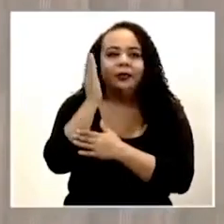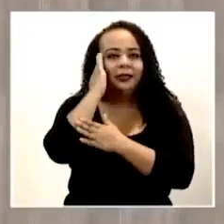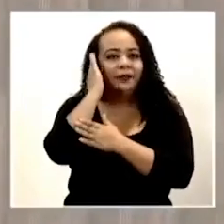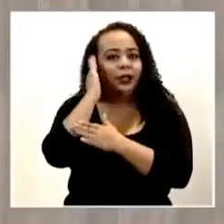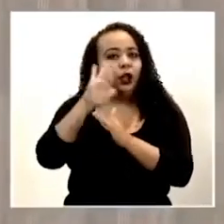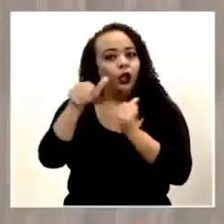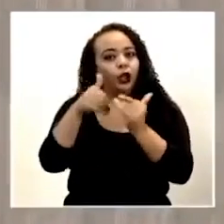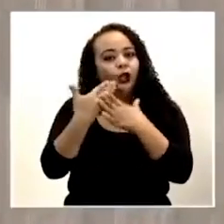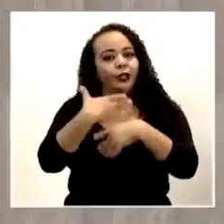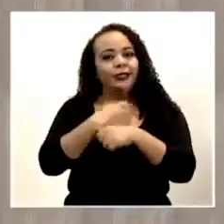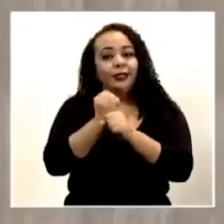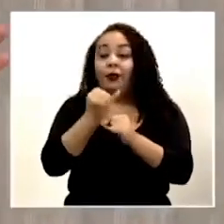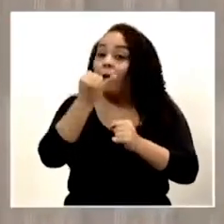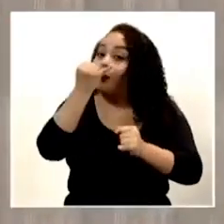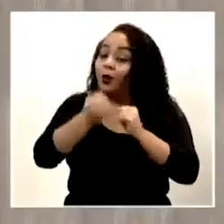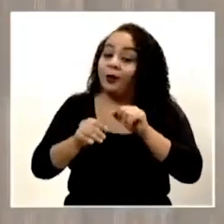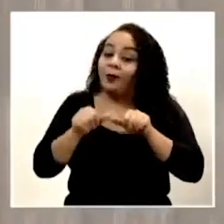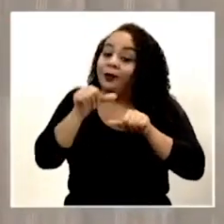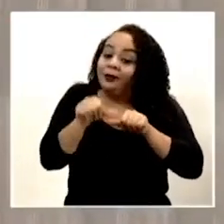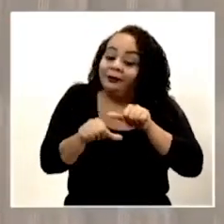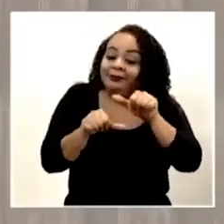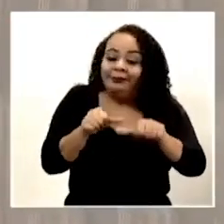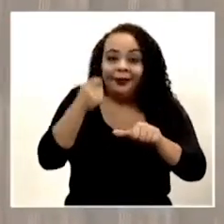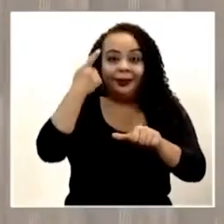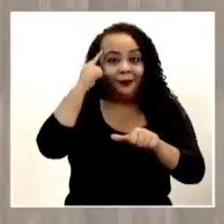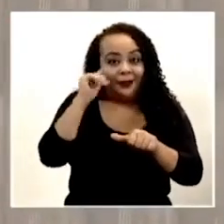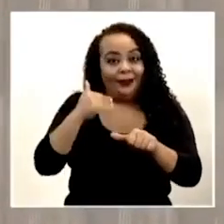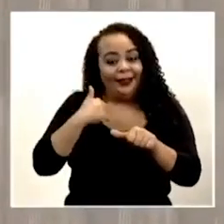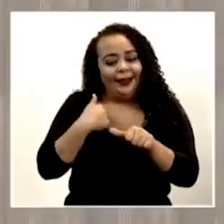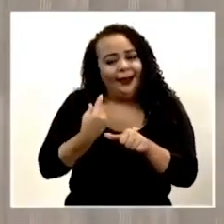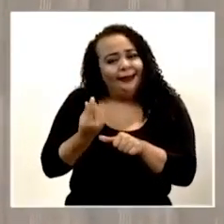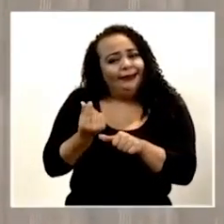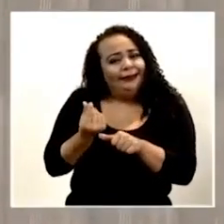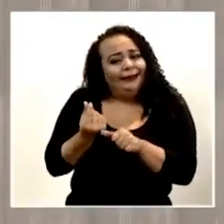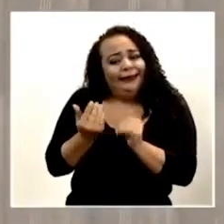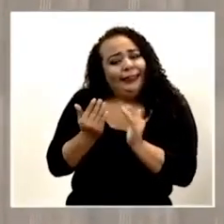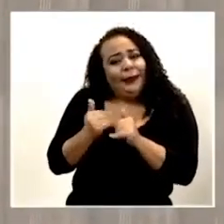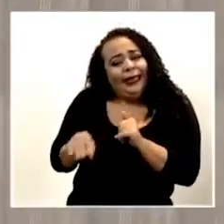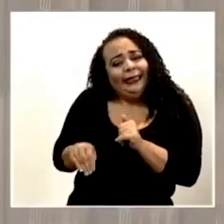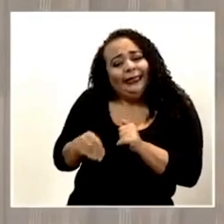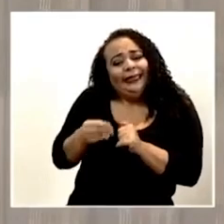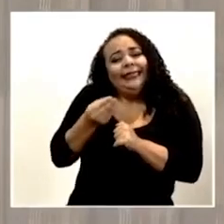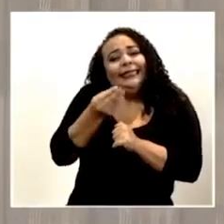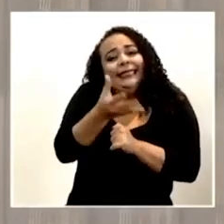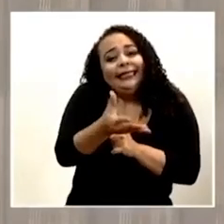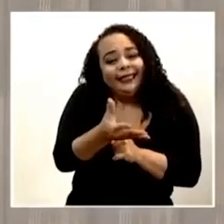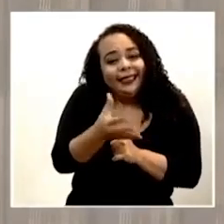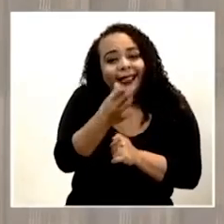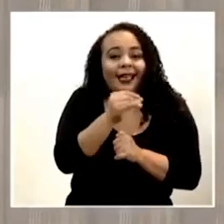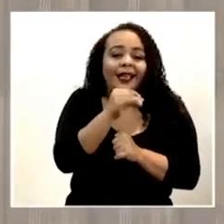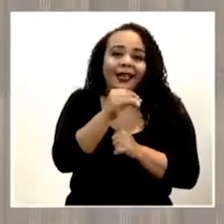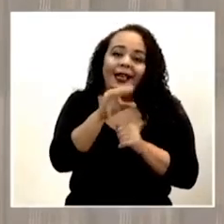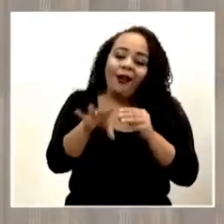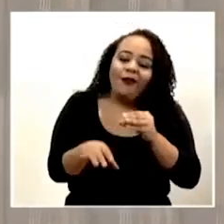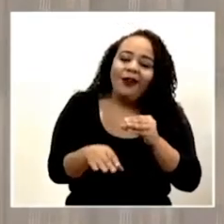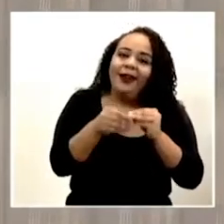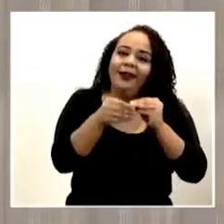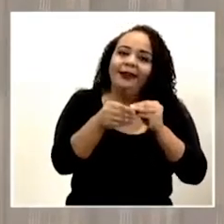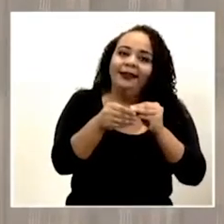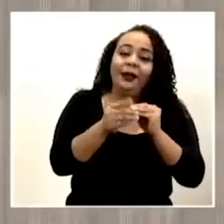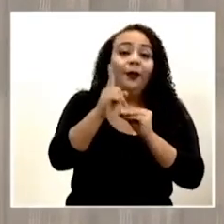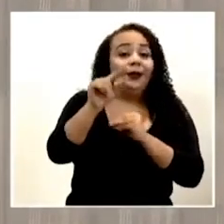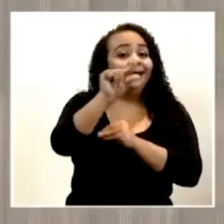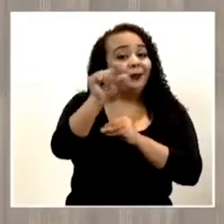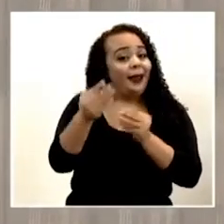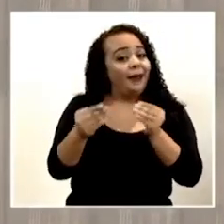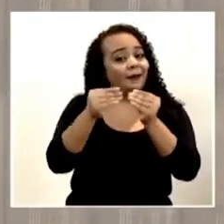todos haciendo el último esfuerzo por sacar un cinco de donde no hay, pero a, unirse, a, a unirse una